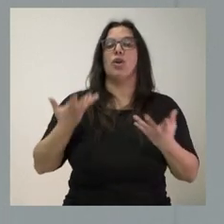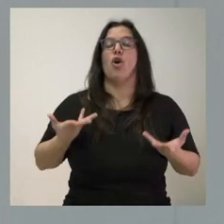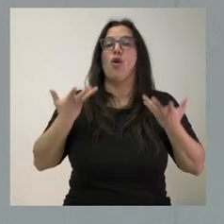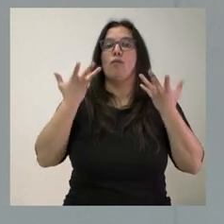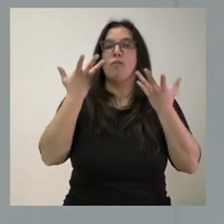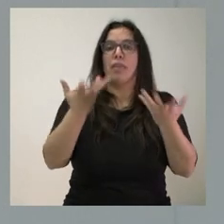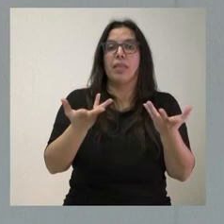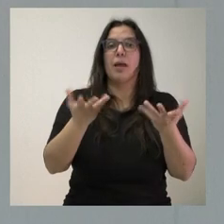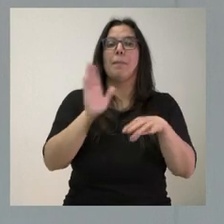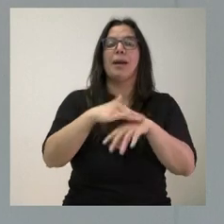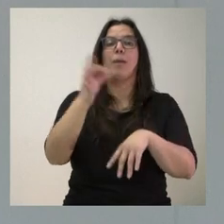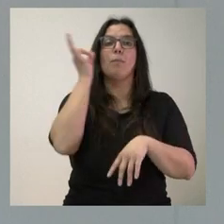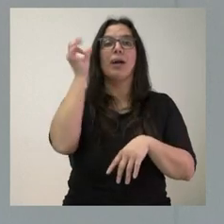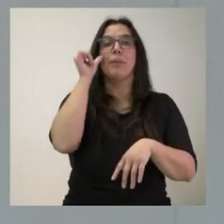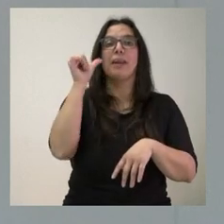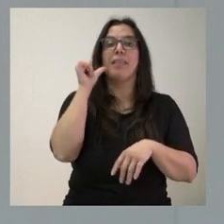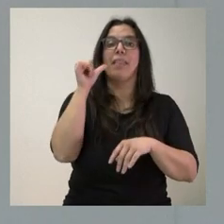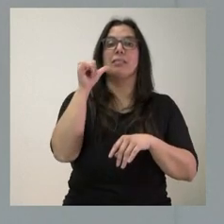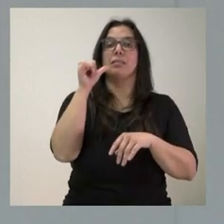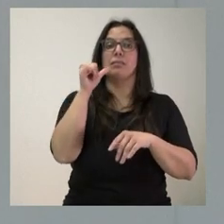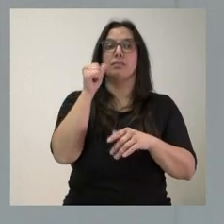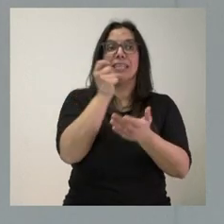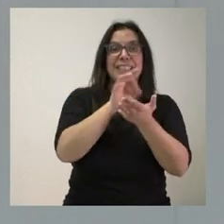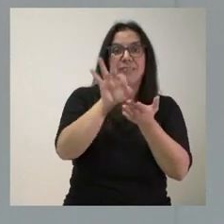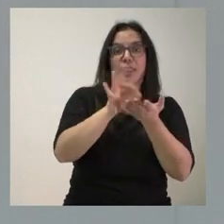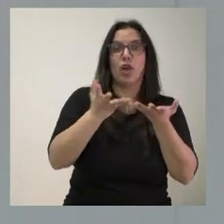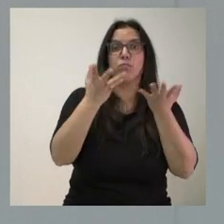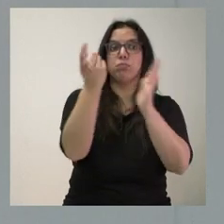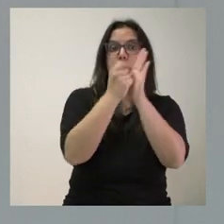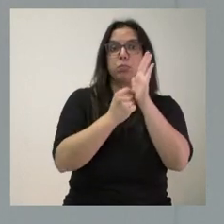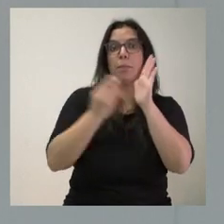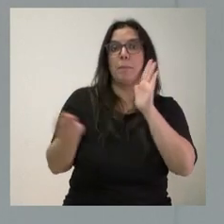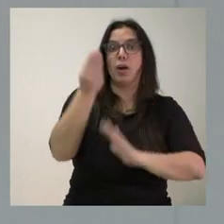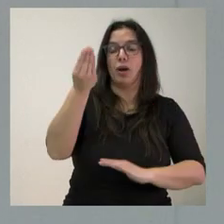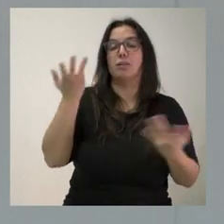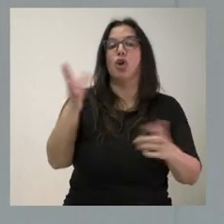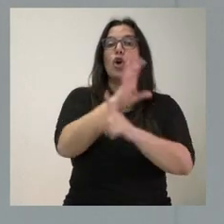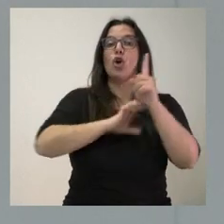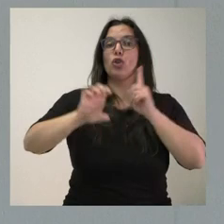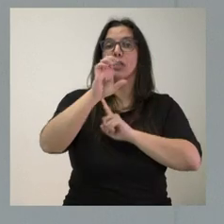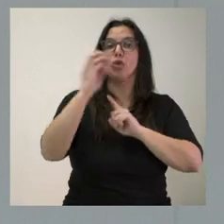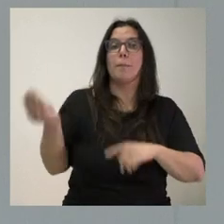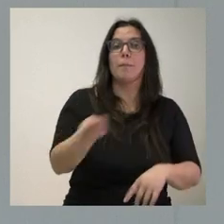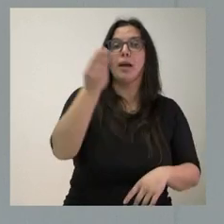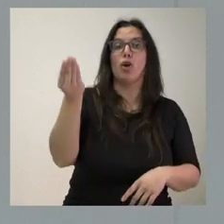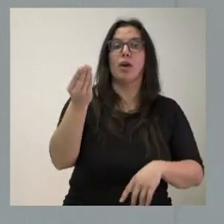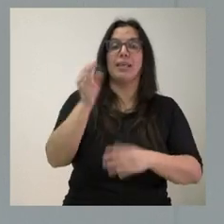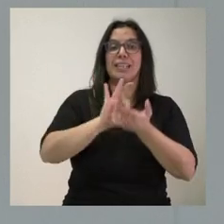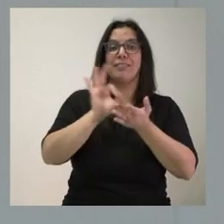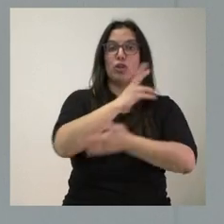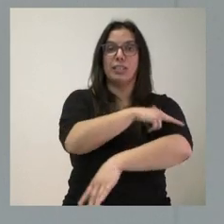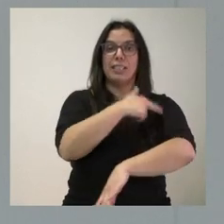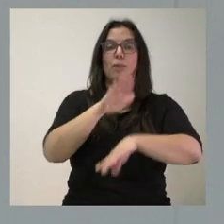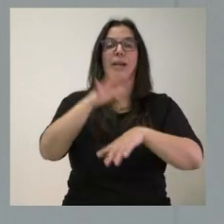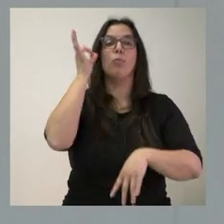ofrecer hacia las mujeres embarazadas. ¿En qué contexto vamos a seguir mejorando esas prestaciones sanitarias hacia las